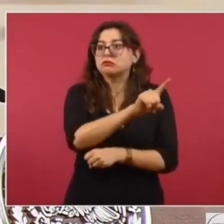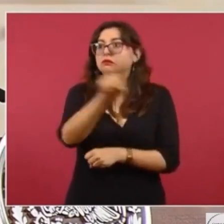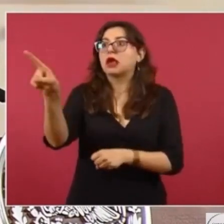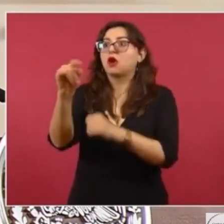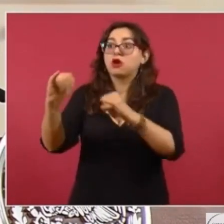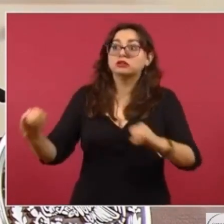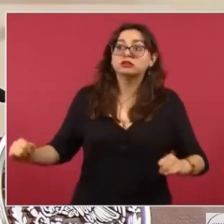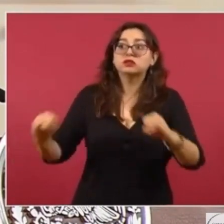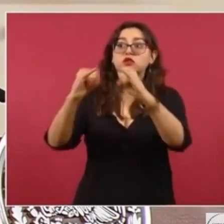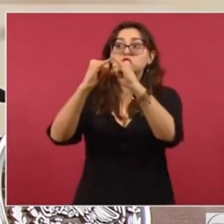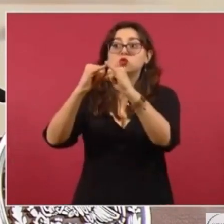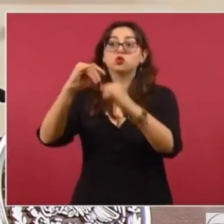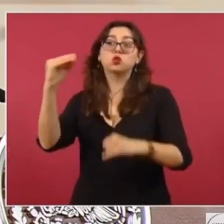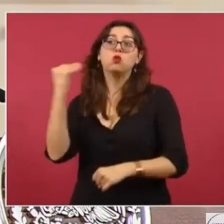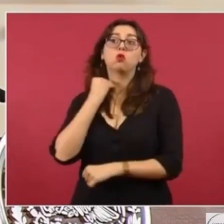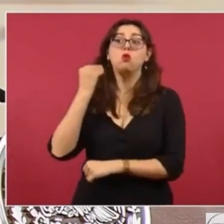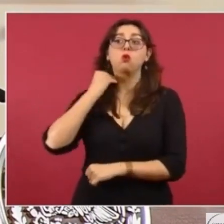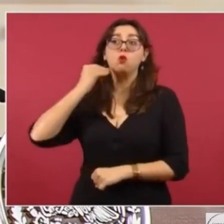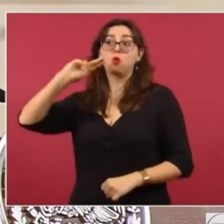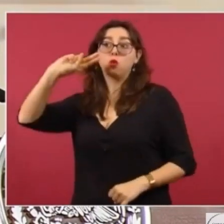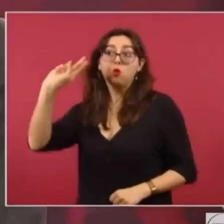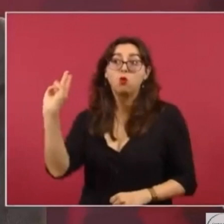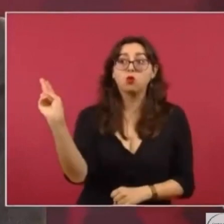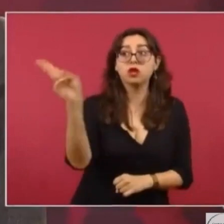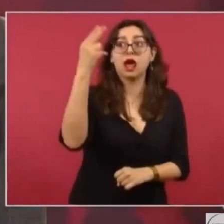mismo régimen.